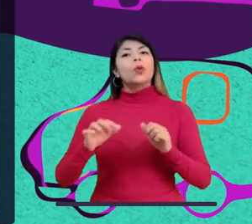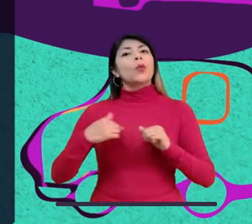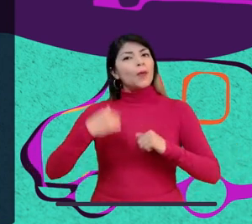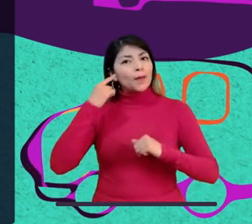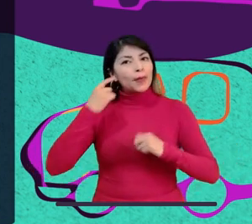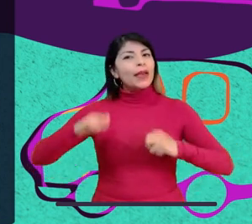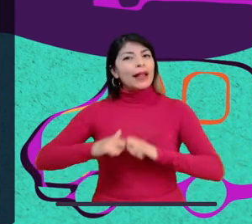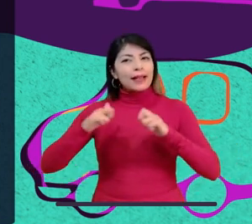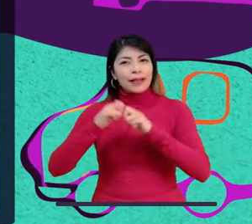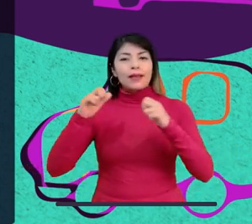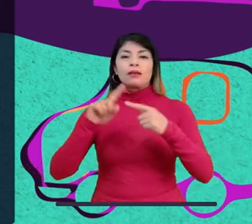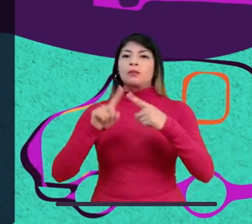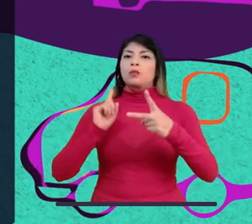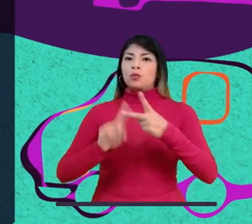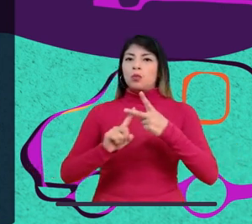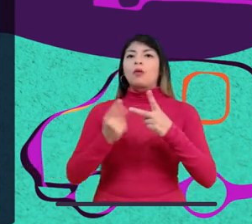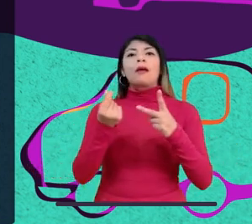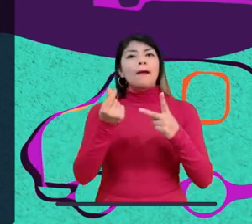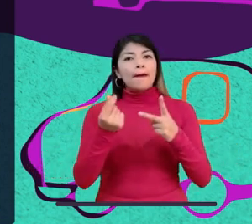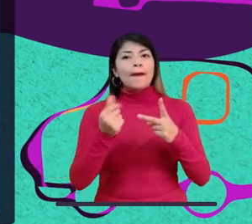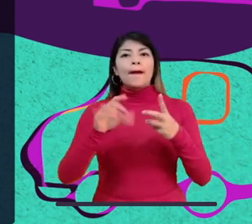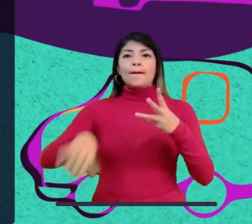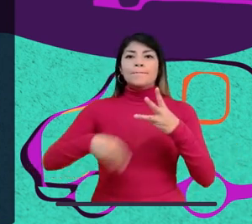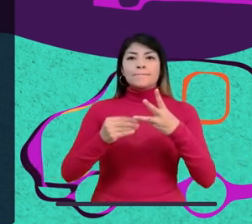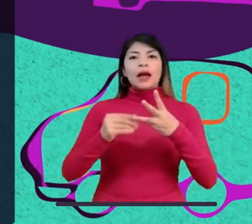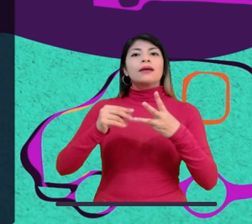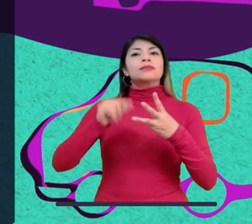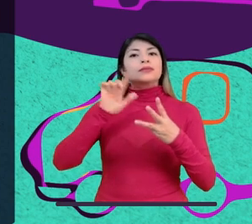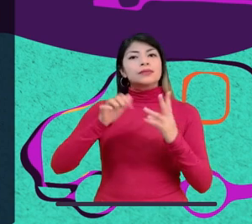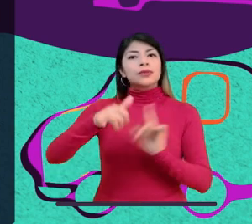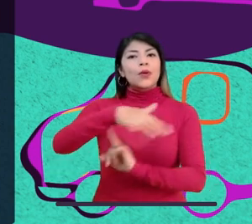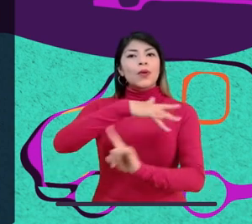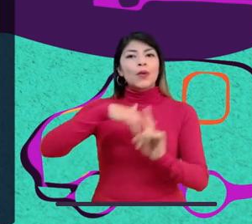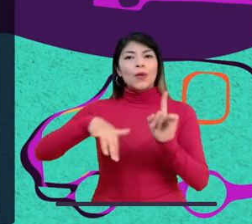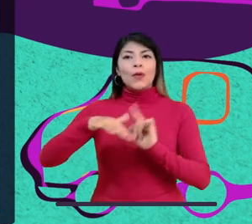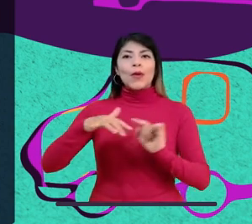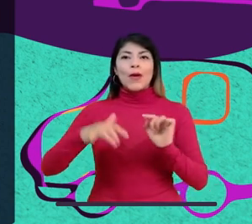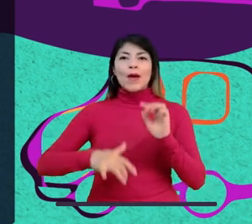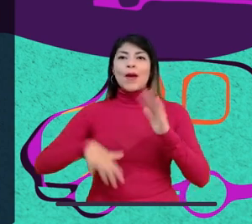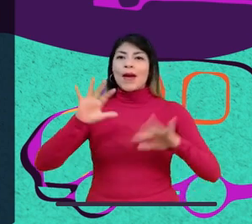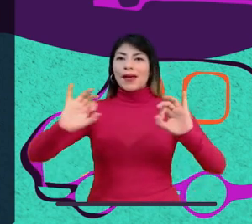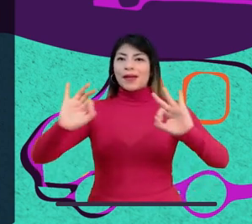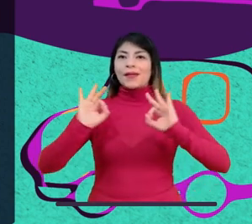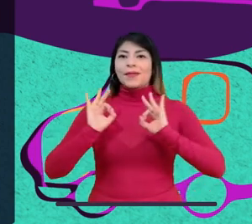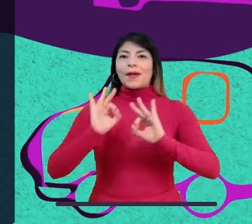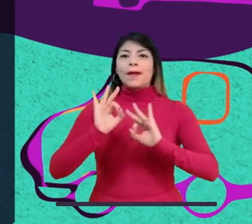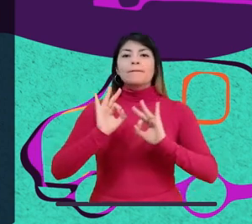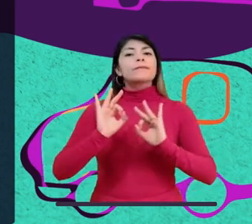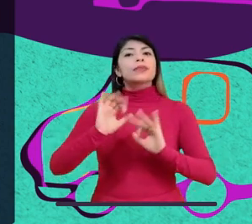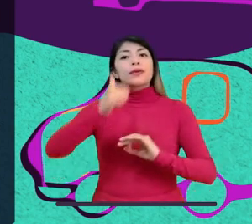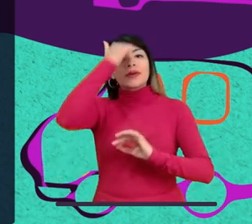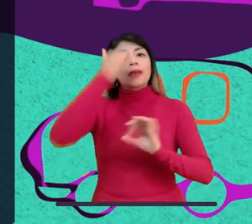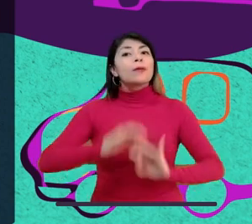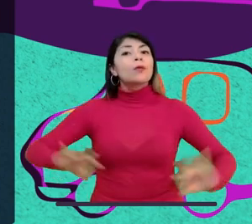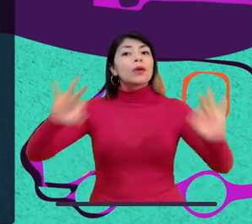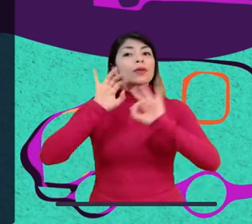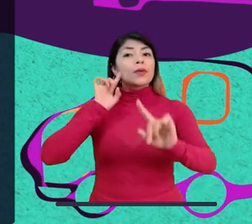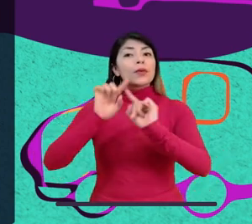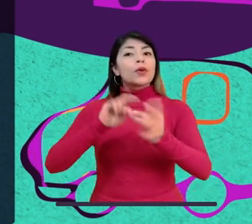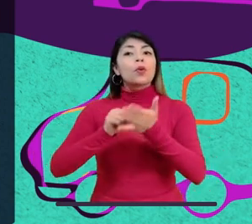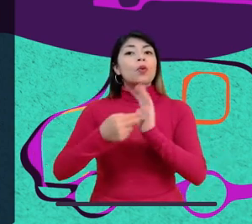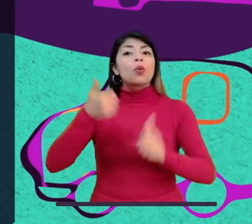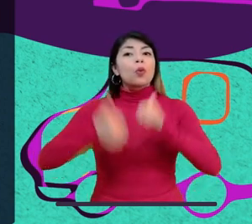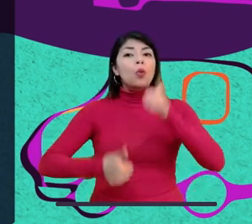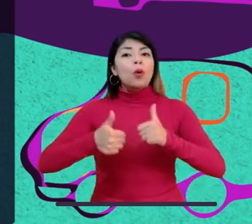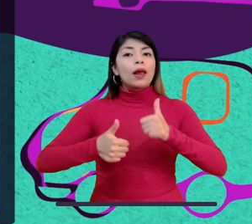alternativas energéticas, económicas y ambientales, pero también, por supuesto, con una